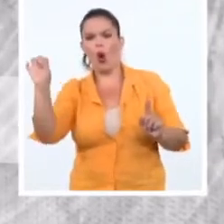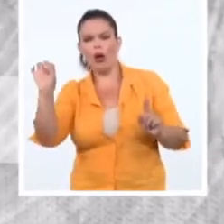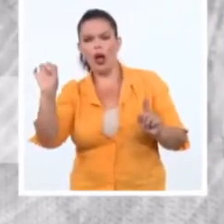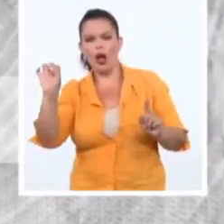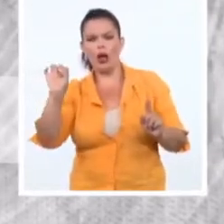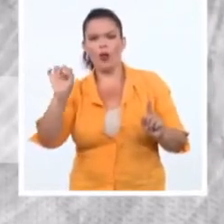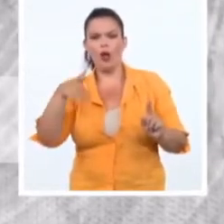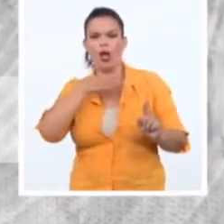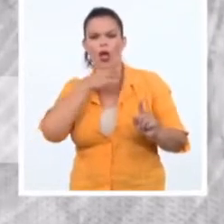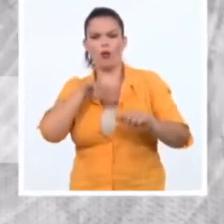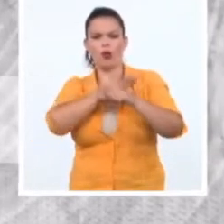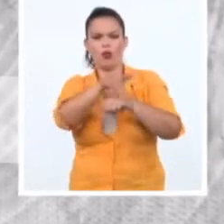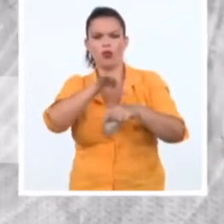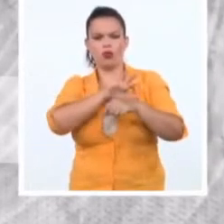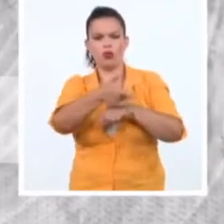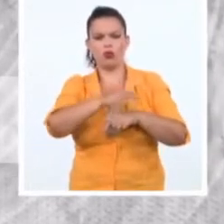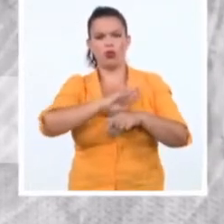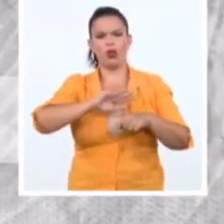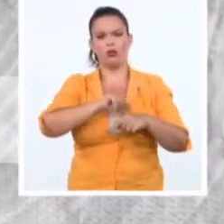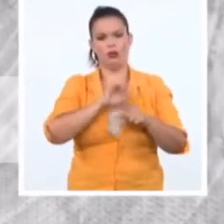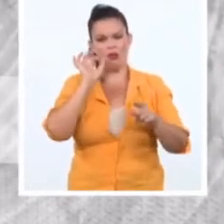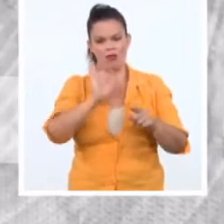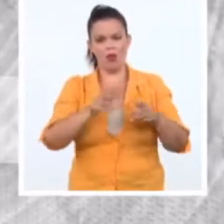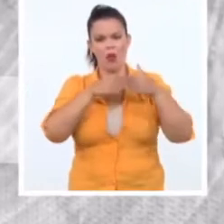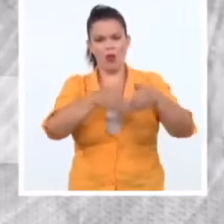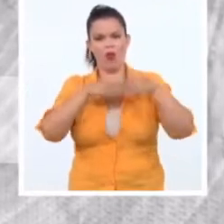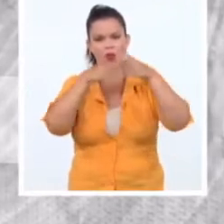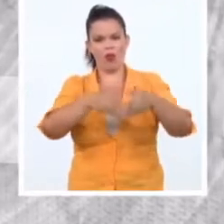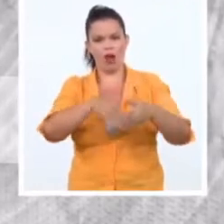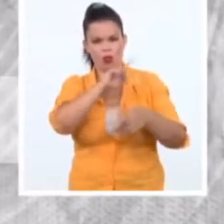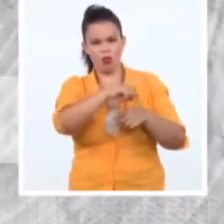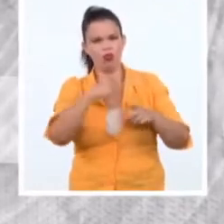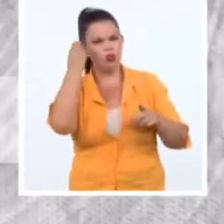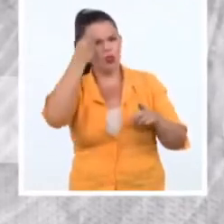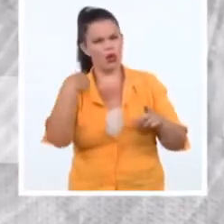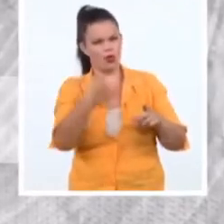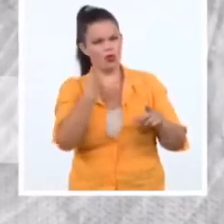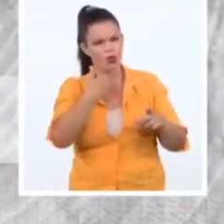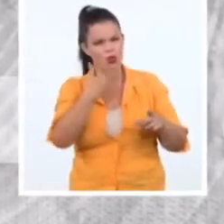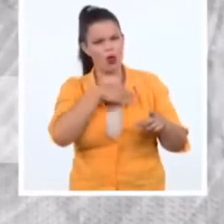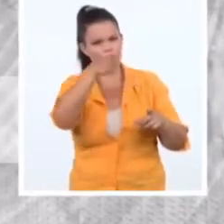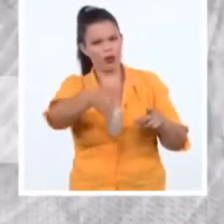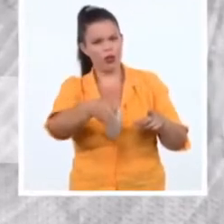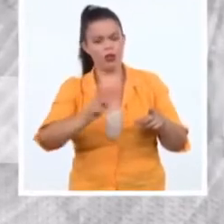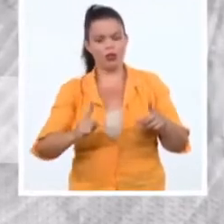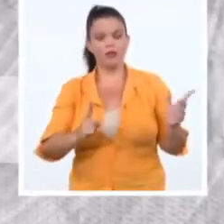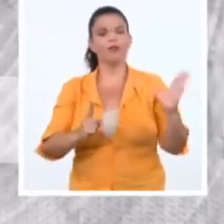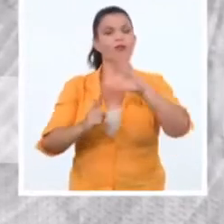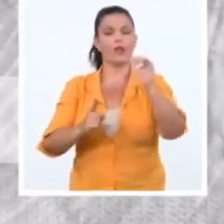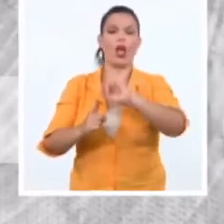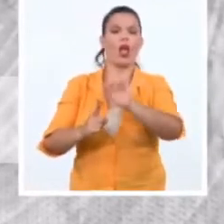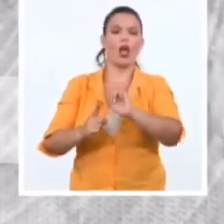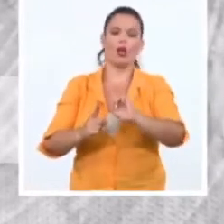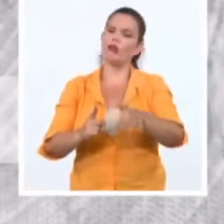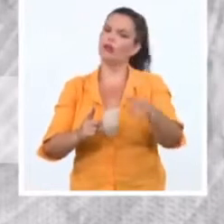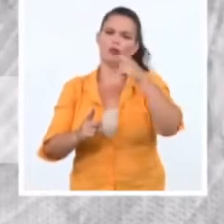costas de Cuba con las luces de libertad ese día? Es complicado, yo creo que hay que pensárselo mejor. Yo sí creo en el apoyo que necesitamos de todo el exilio, donde quiera